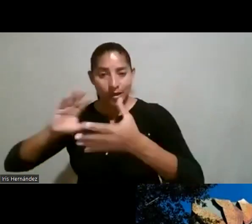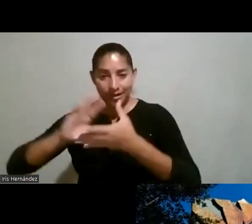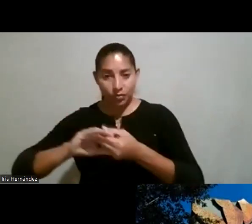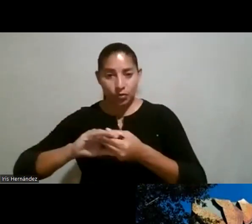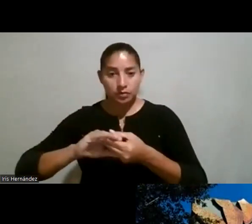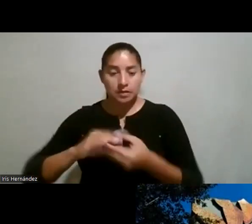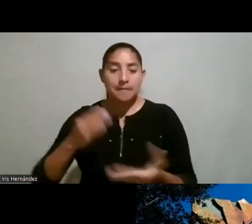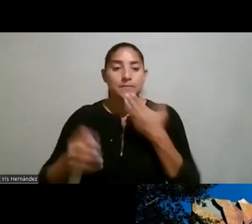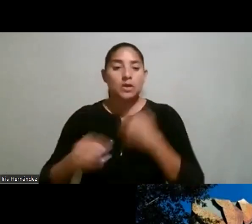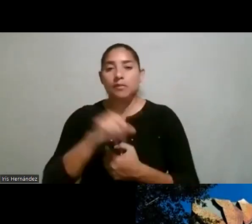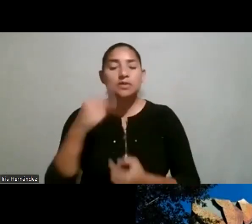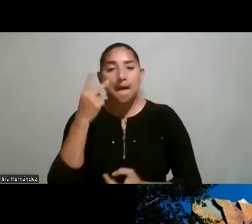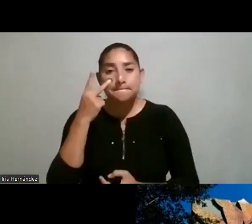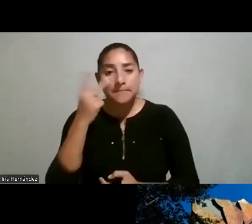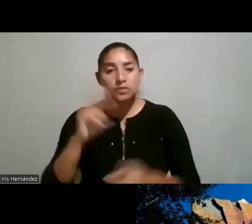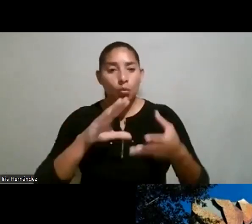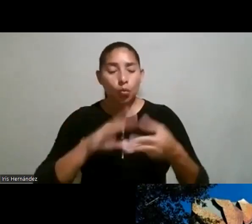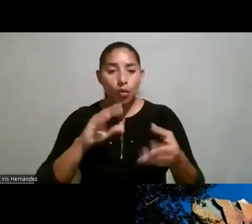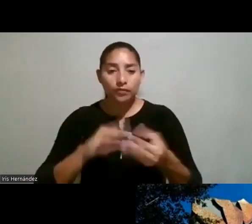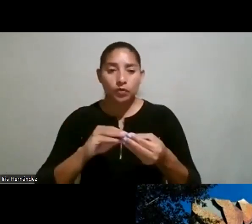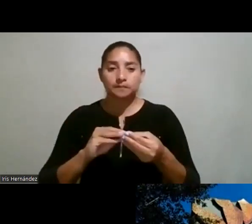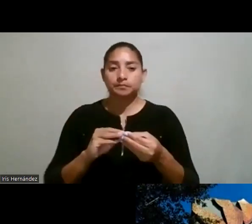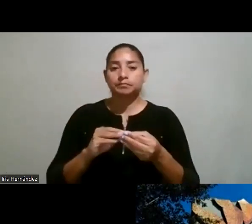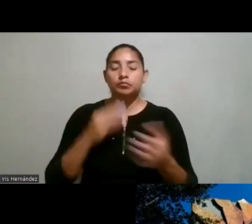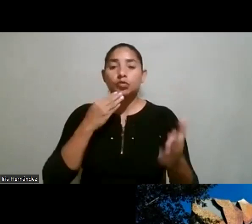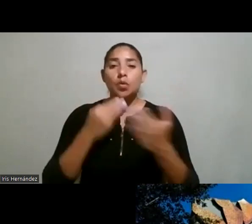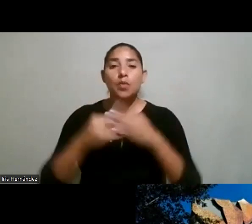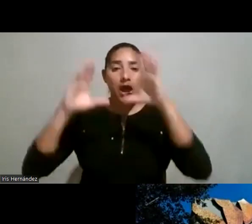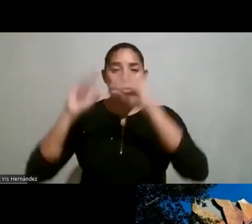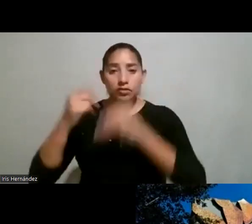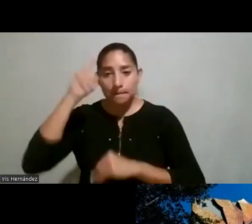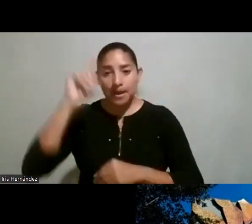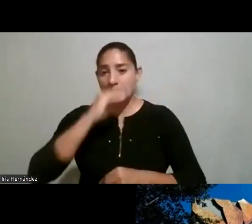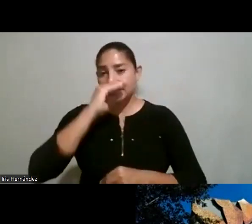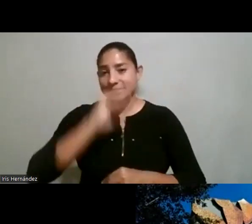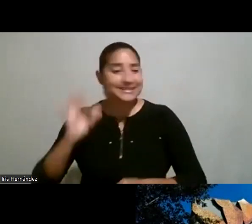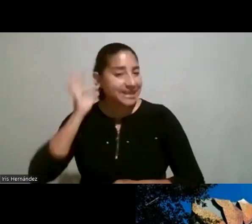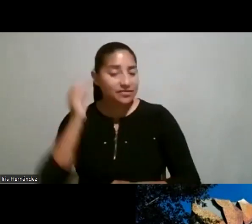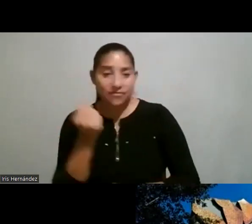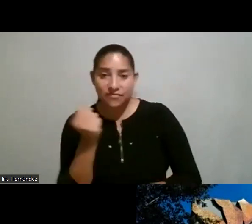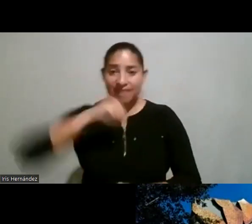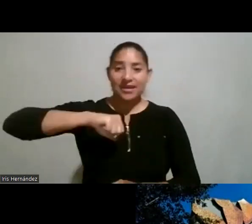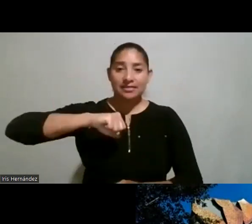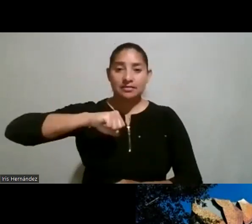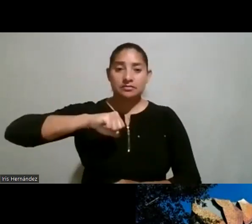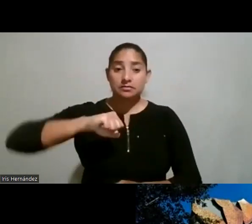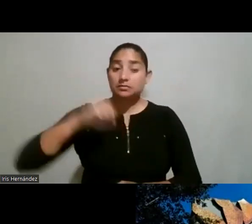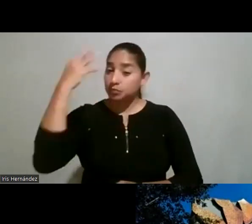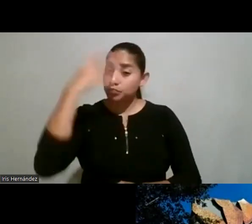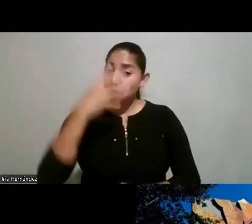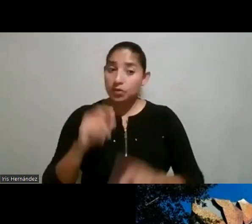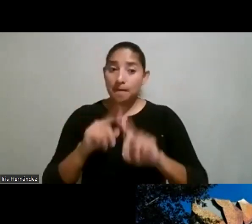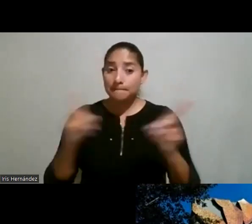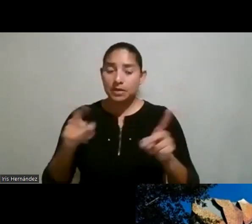bueno quizás ustedes han visto los cuentos estos cuentos de buenas noches para niñas rebeldes que bueno que son muy bonitos pero es